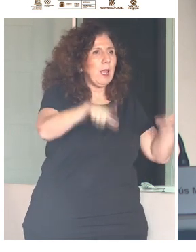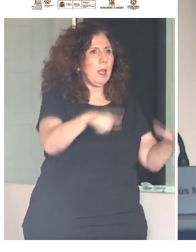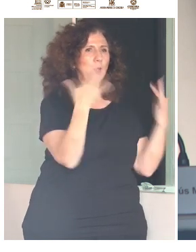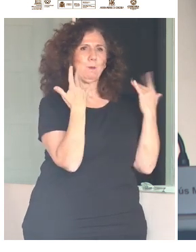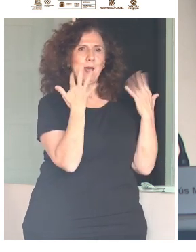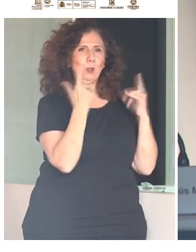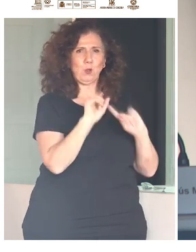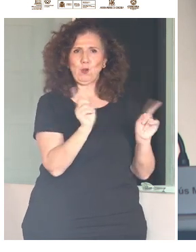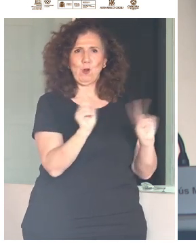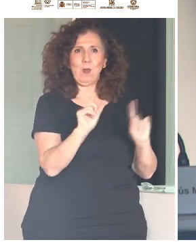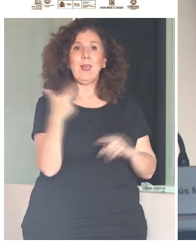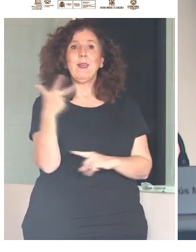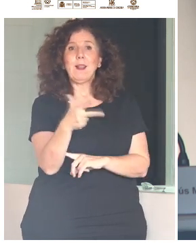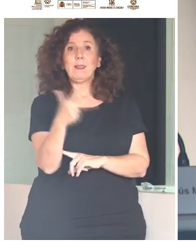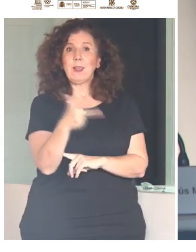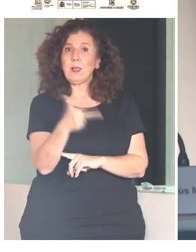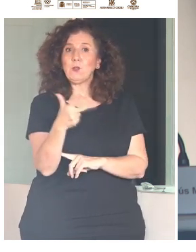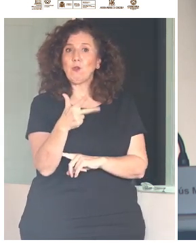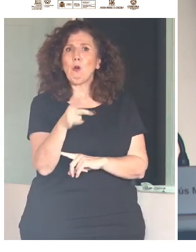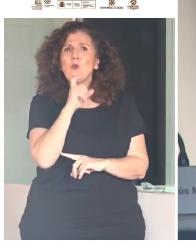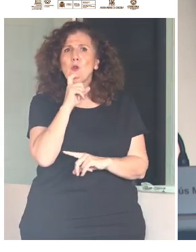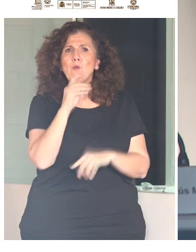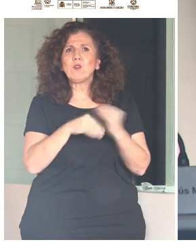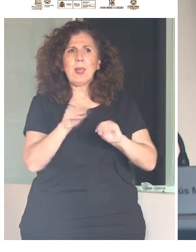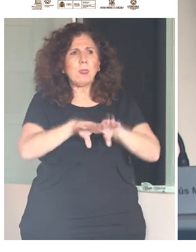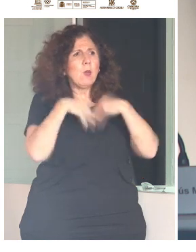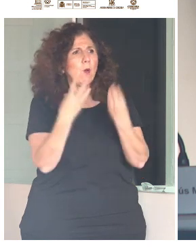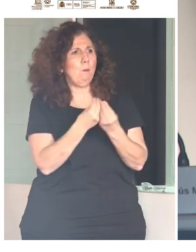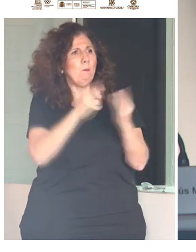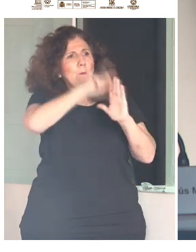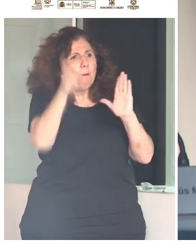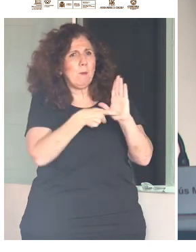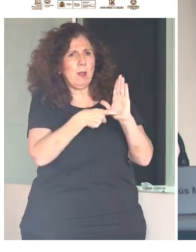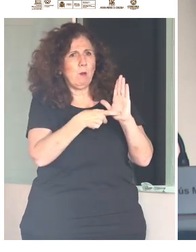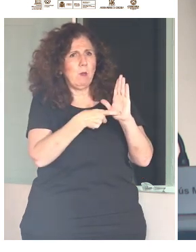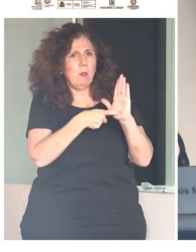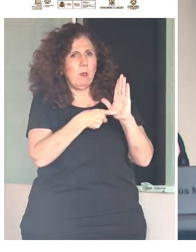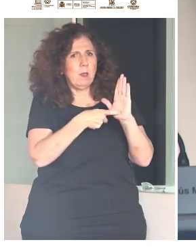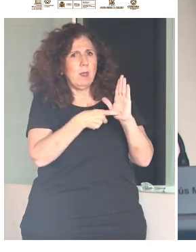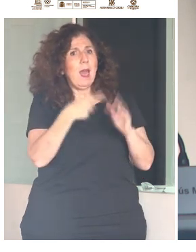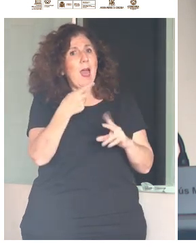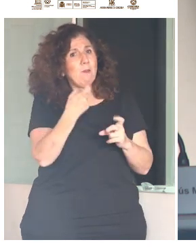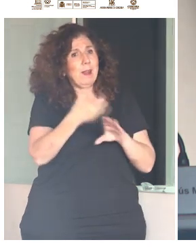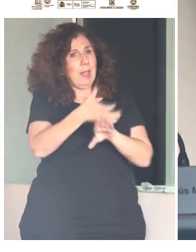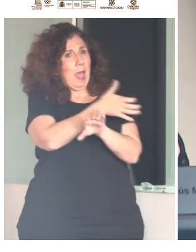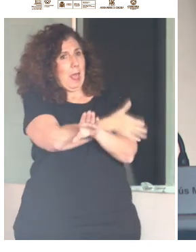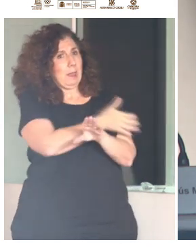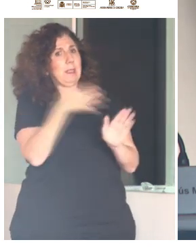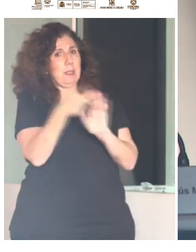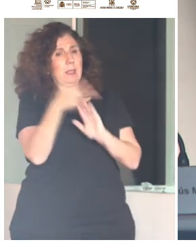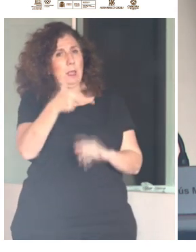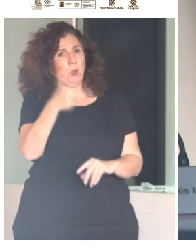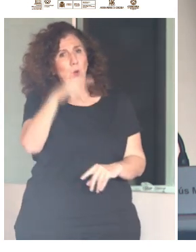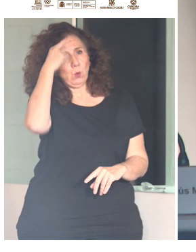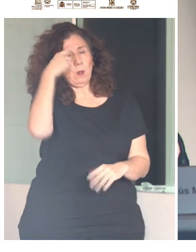derecho no será pleno si esta experiencia cultural no se comprende. Porque visitar un museo,